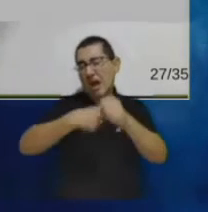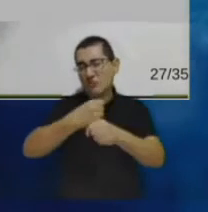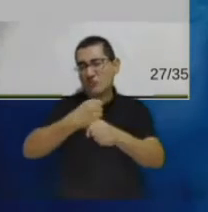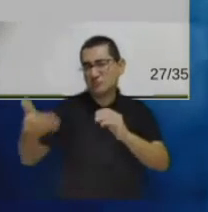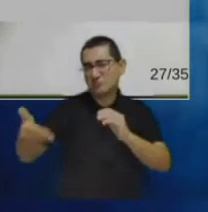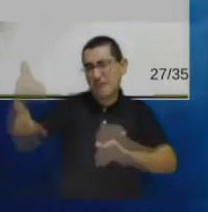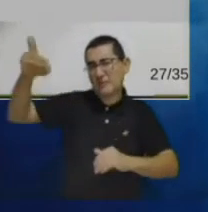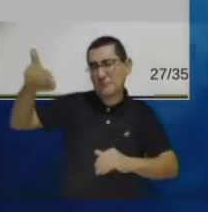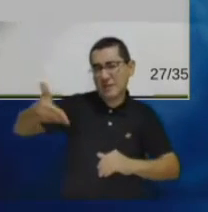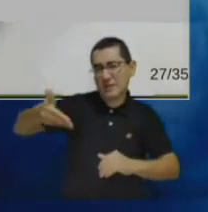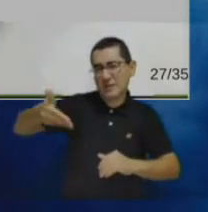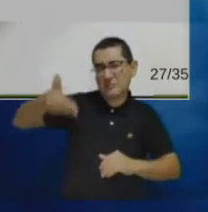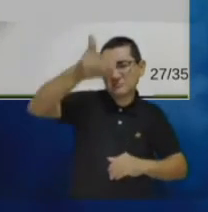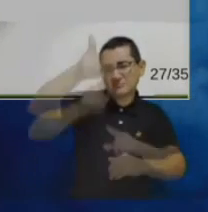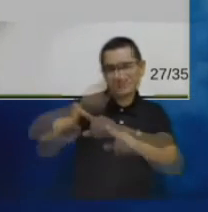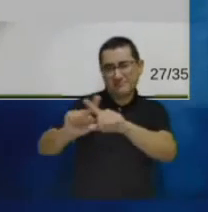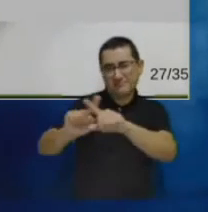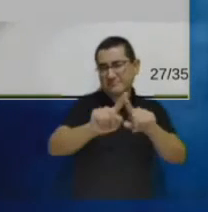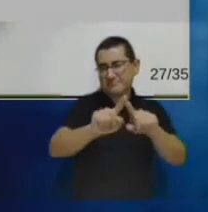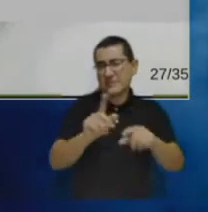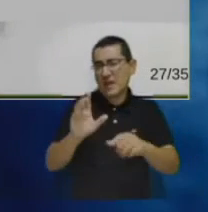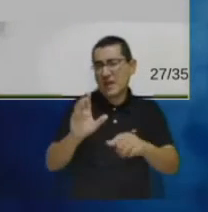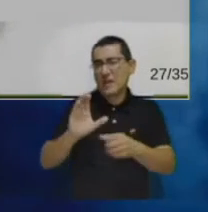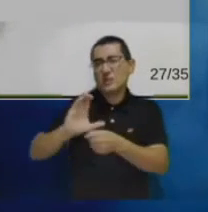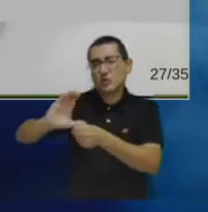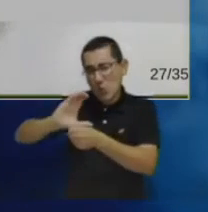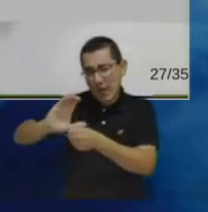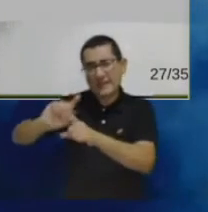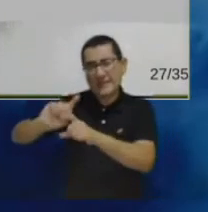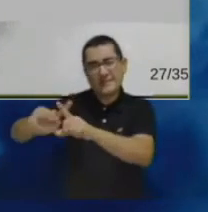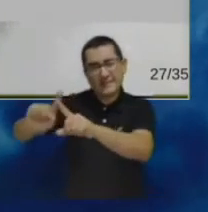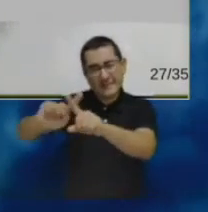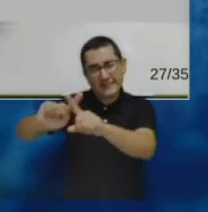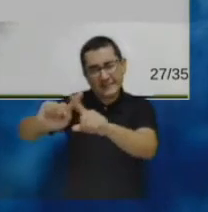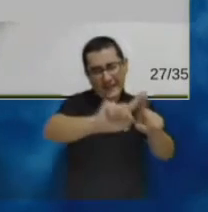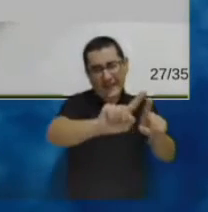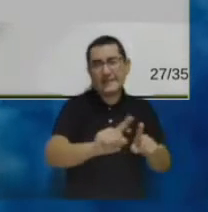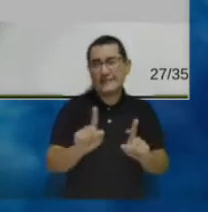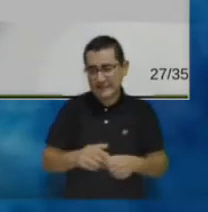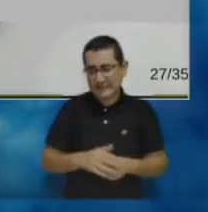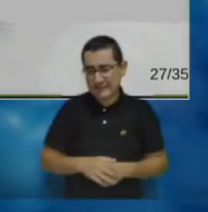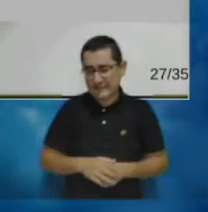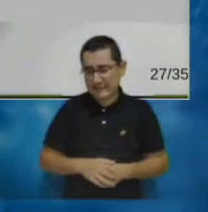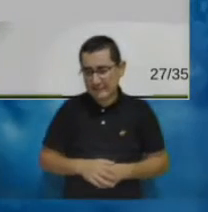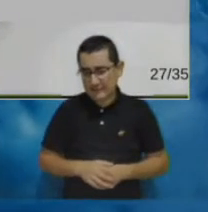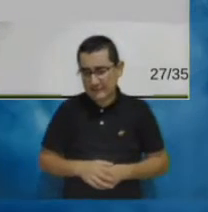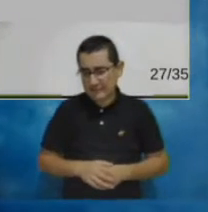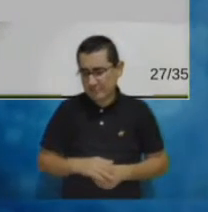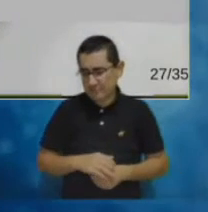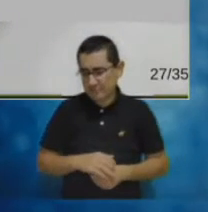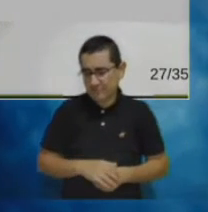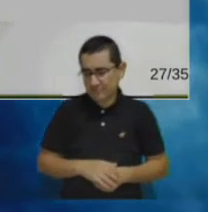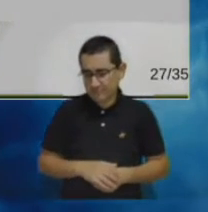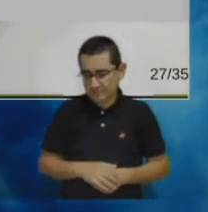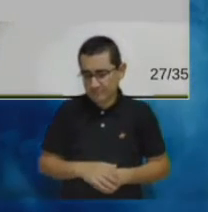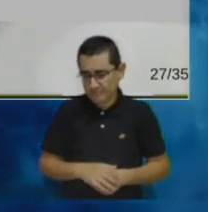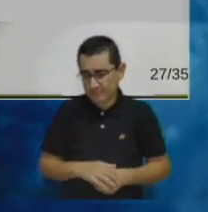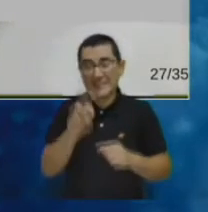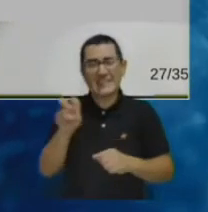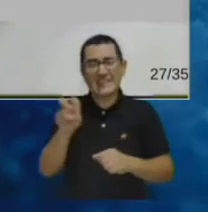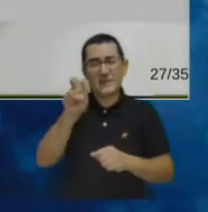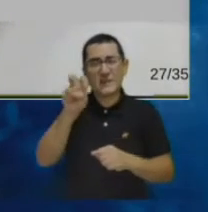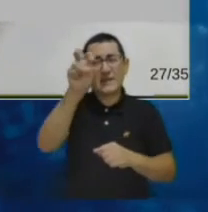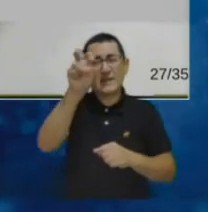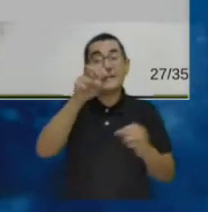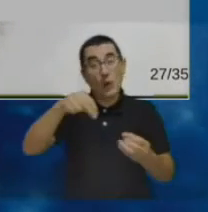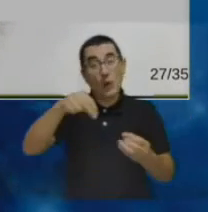también de ciudades y de pues otros digamos niveles educativos entonces